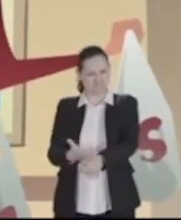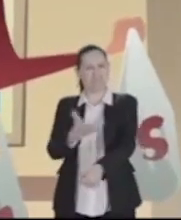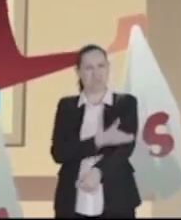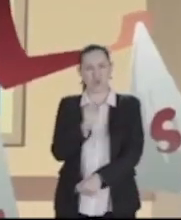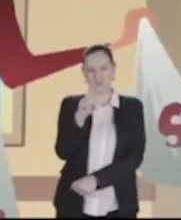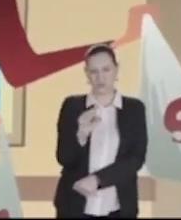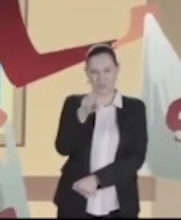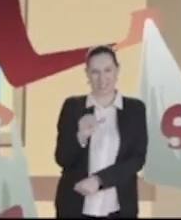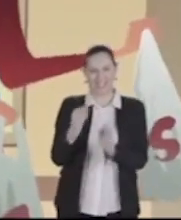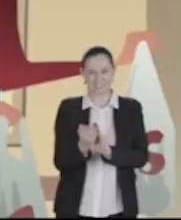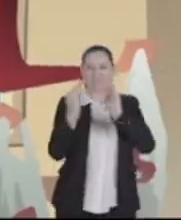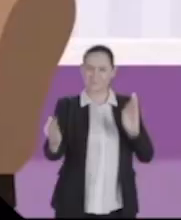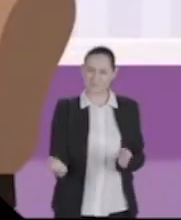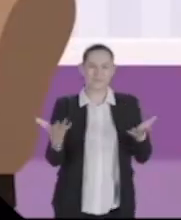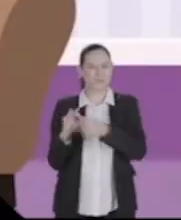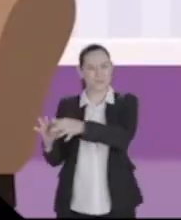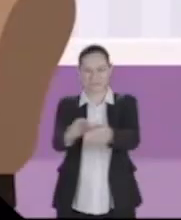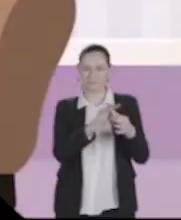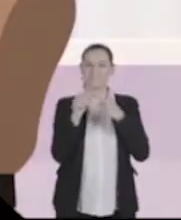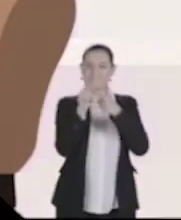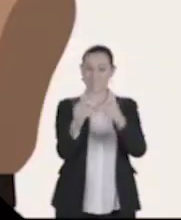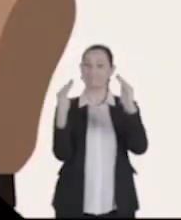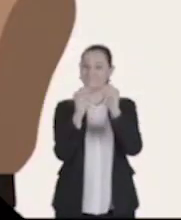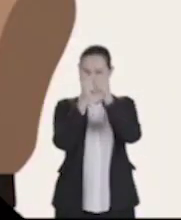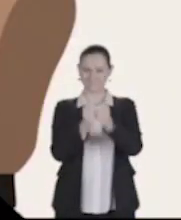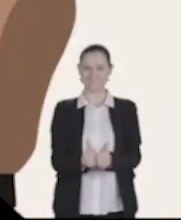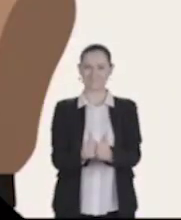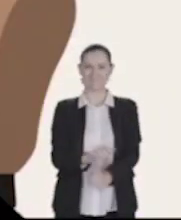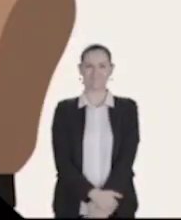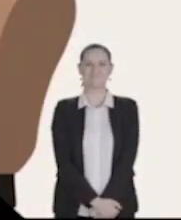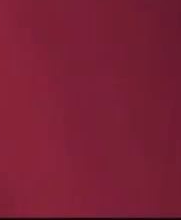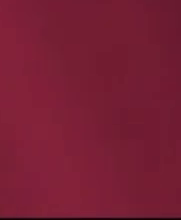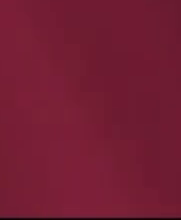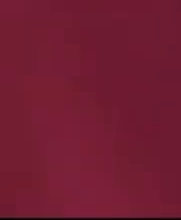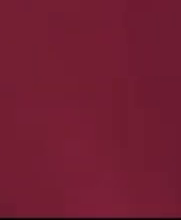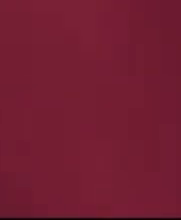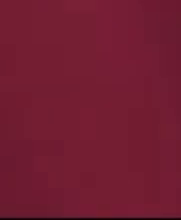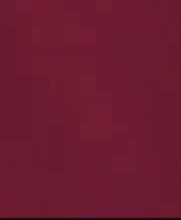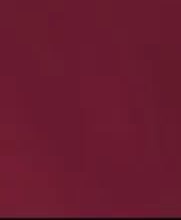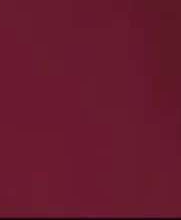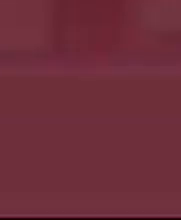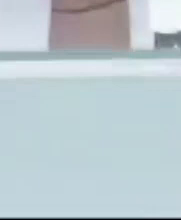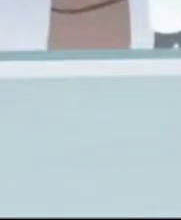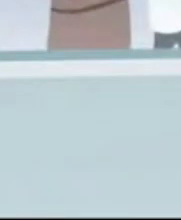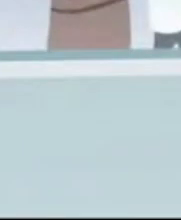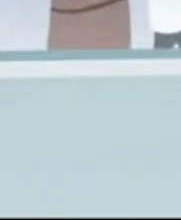acompaño. Soy Susana Distancia, mantengámonos unidos y quédate en casa. Gobierno de México.